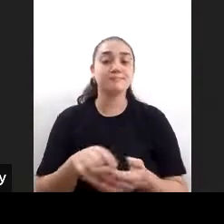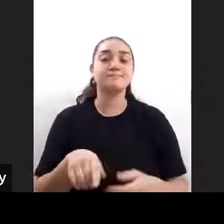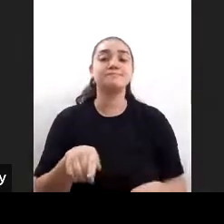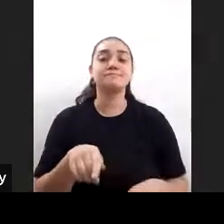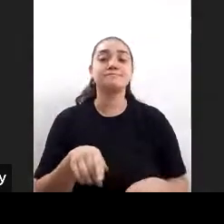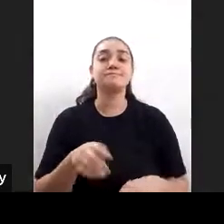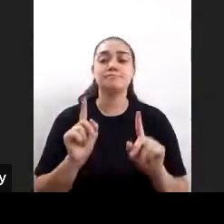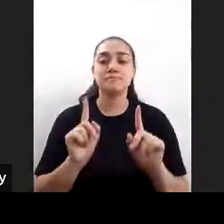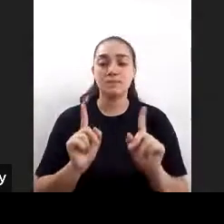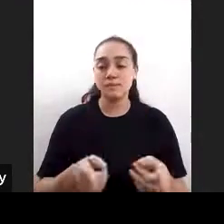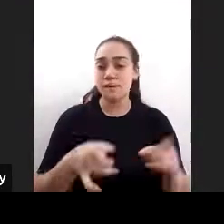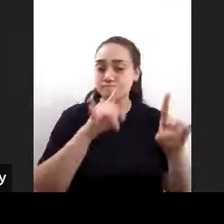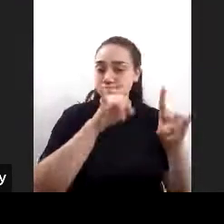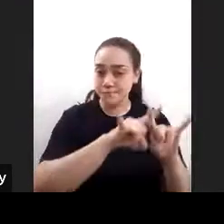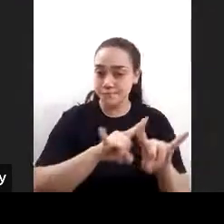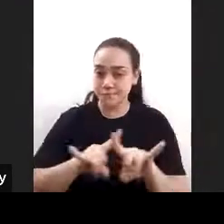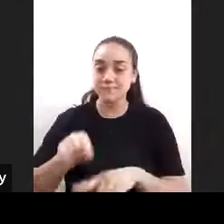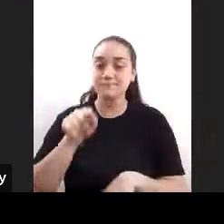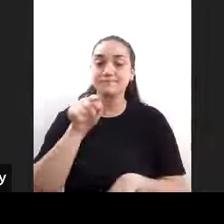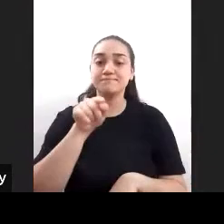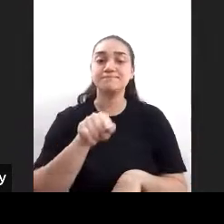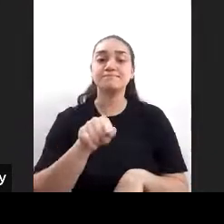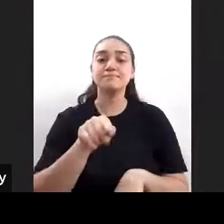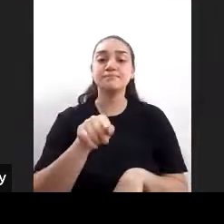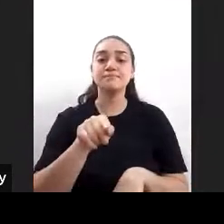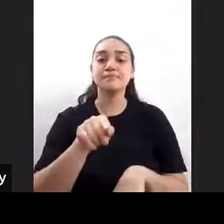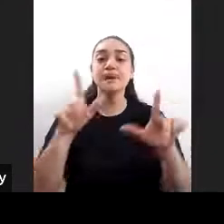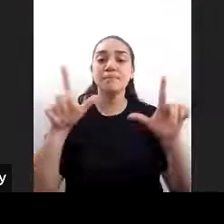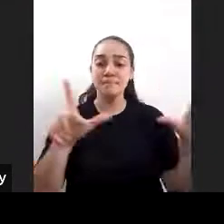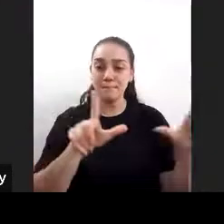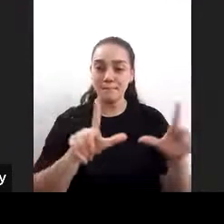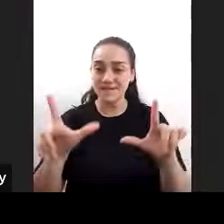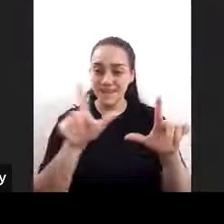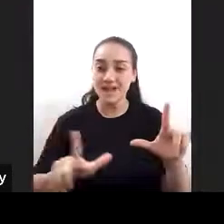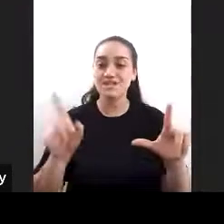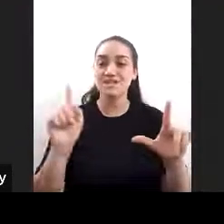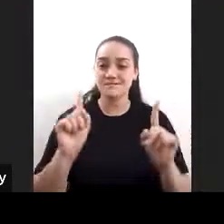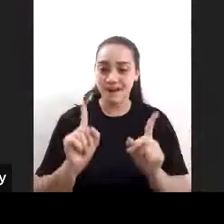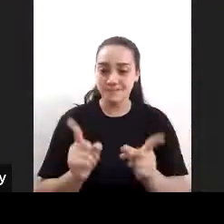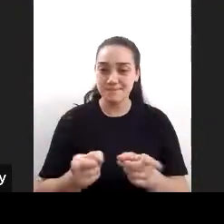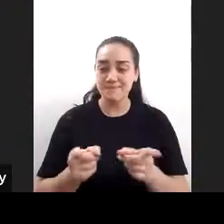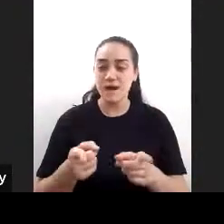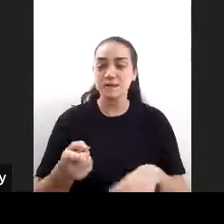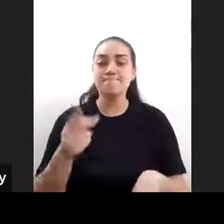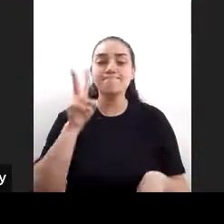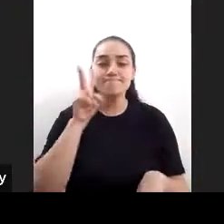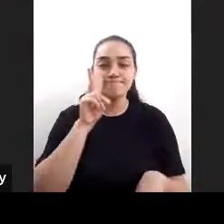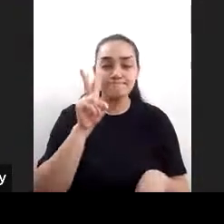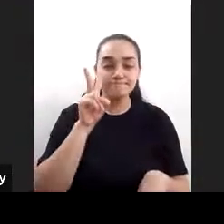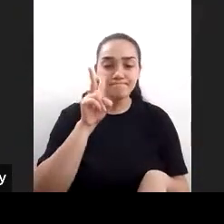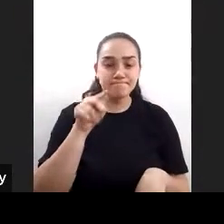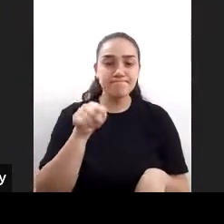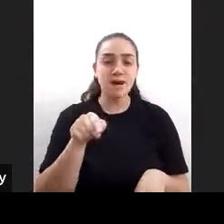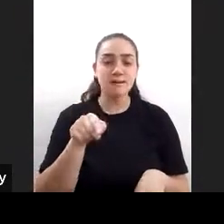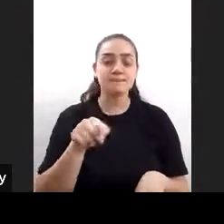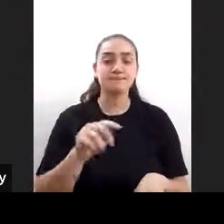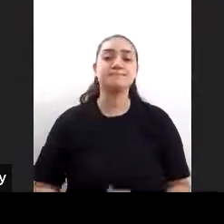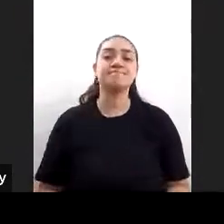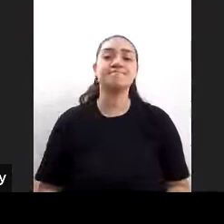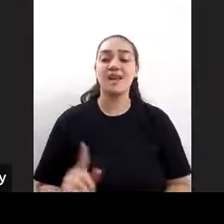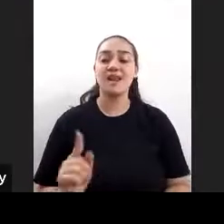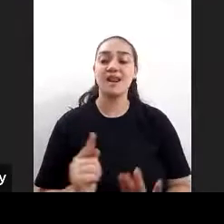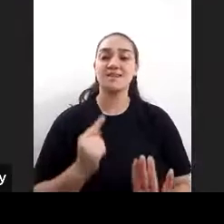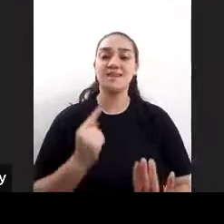link ahí a Olga y les dejo la presentación para que vean de qué se trata esta iniciativa así que bueno gracias